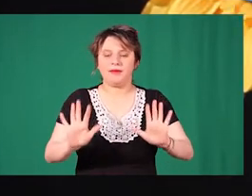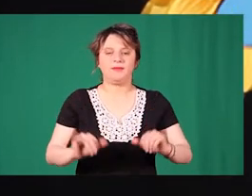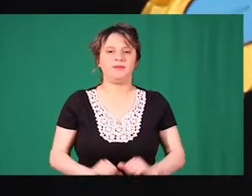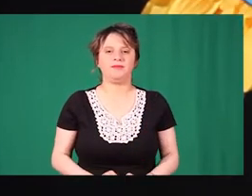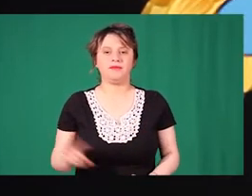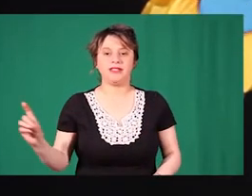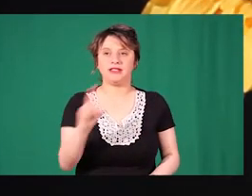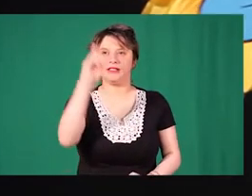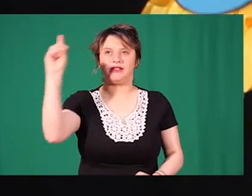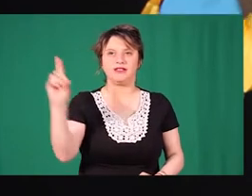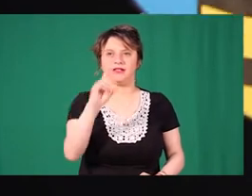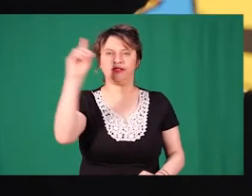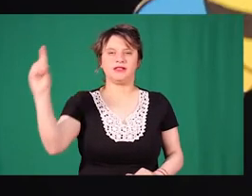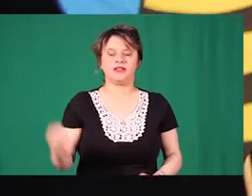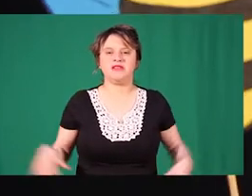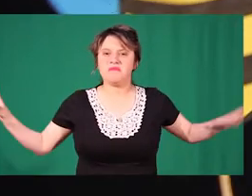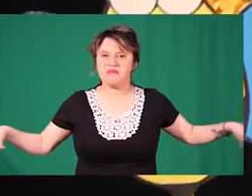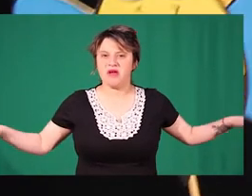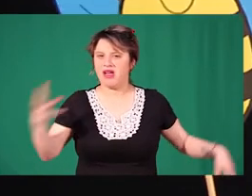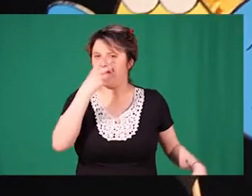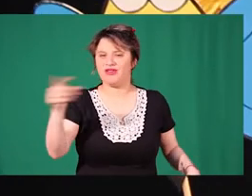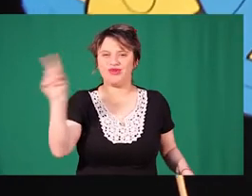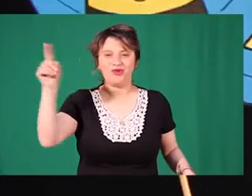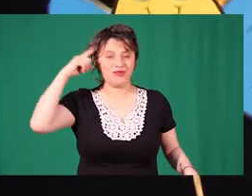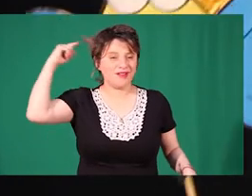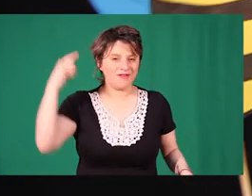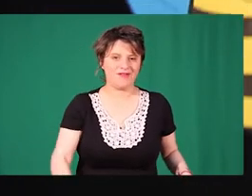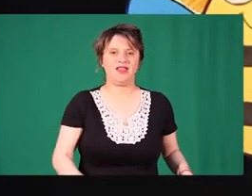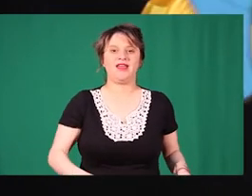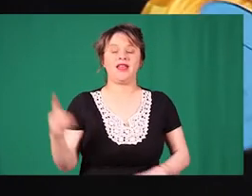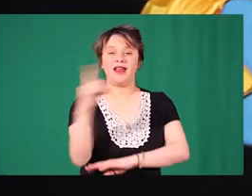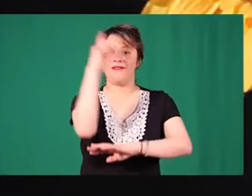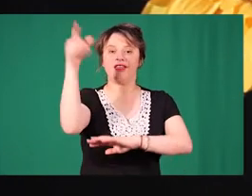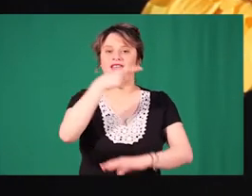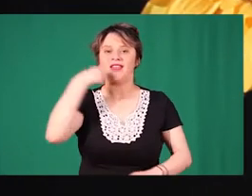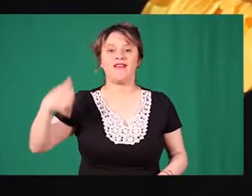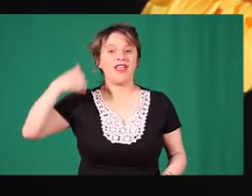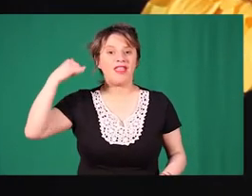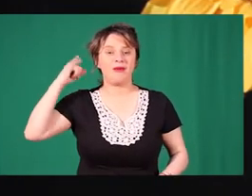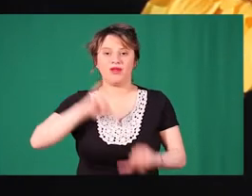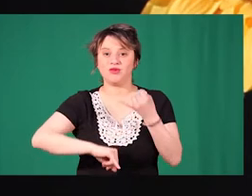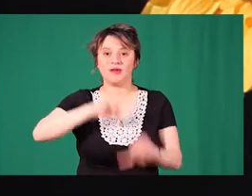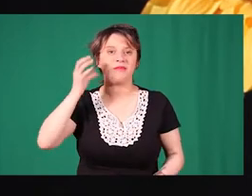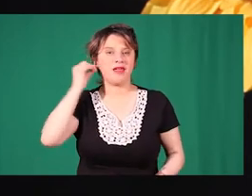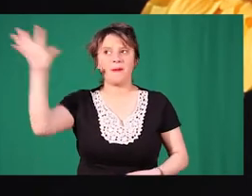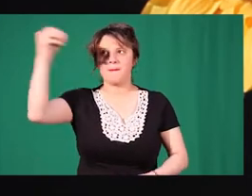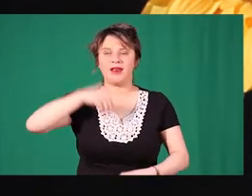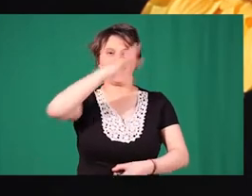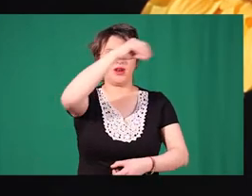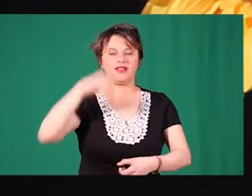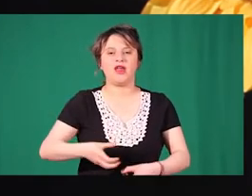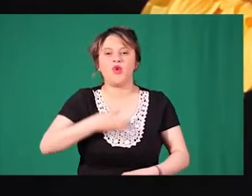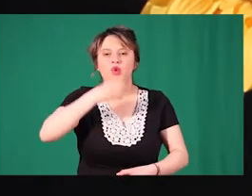esperar Sin el pajarito saber Que la abejita ya había llamado a sus amigas Para que vinieran a recolectar el néctar